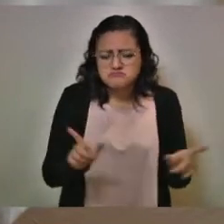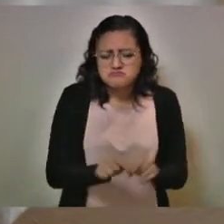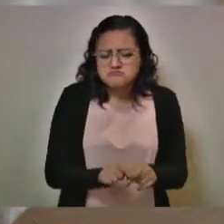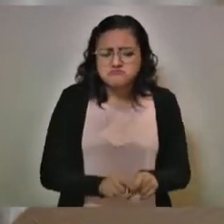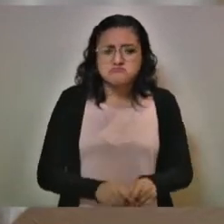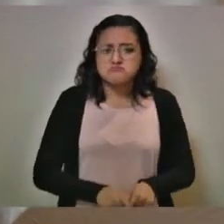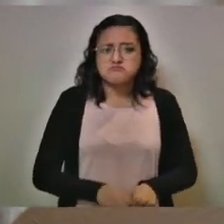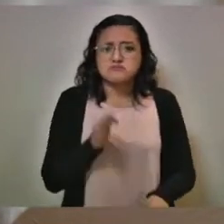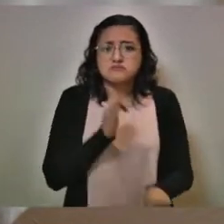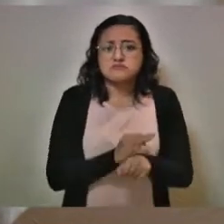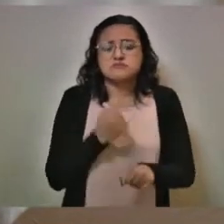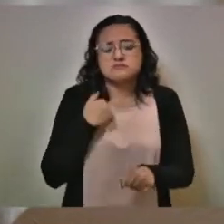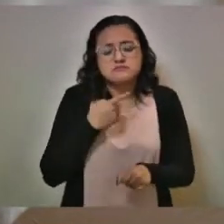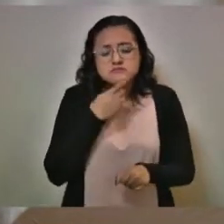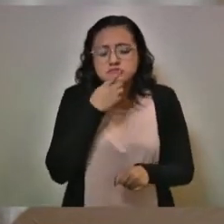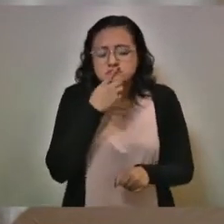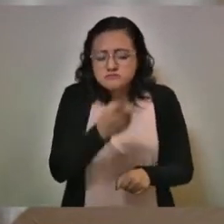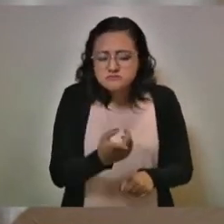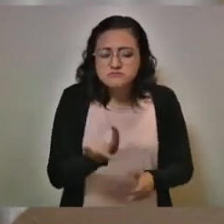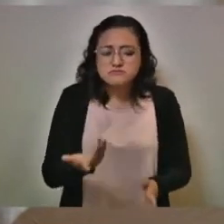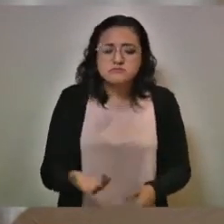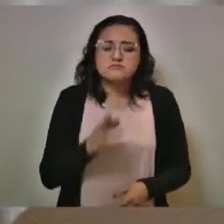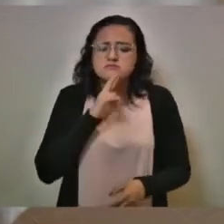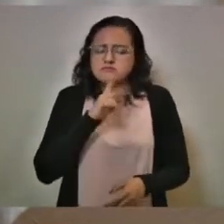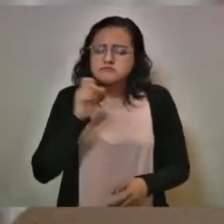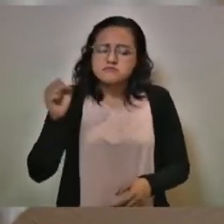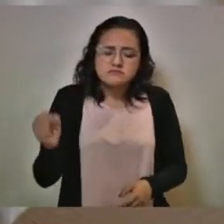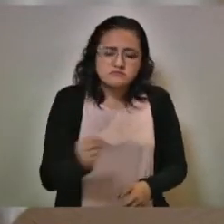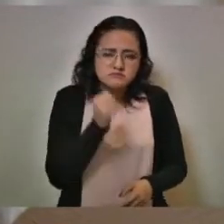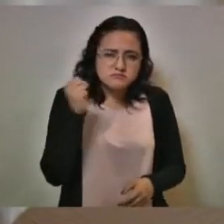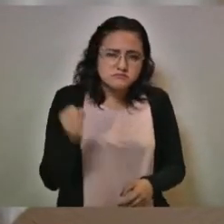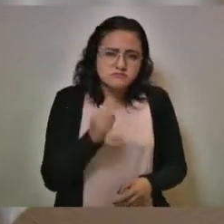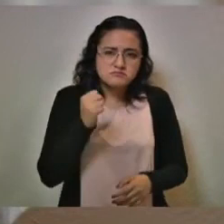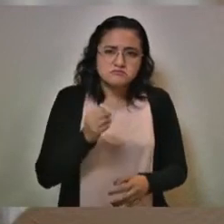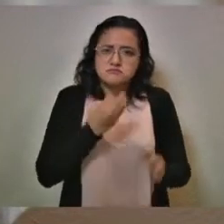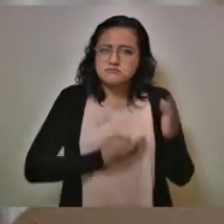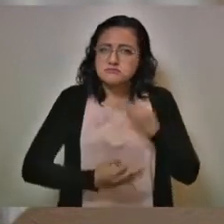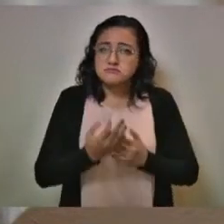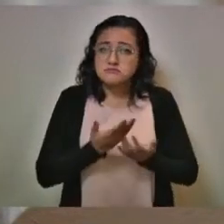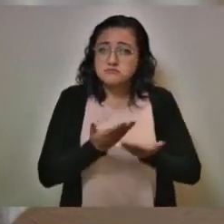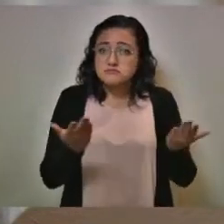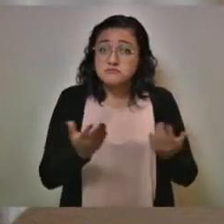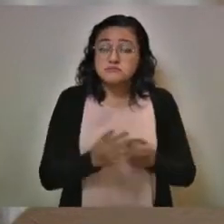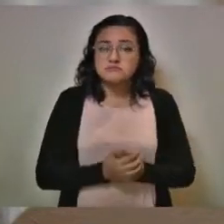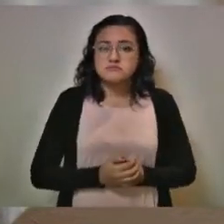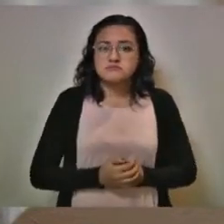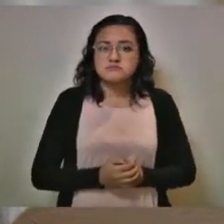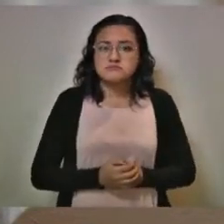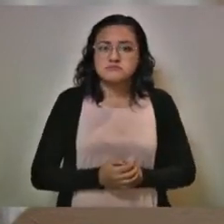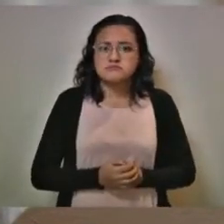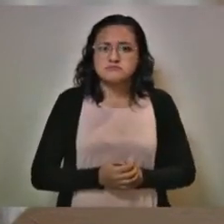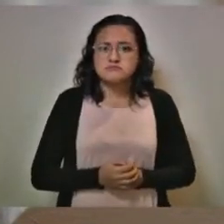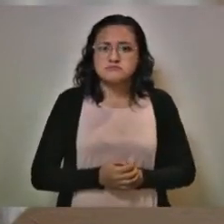así es que les deseo la mejor de las suertes en las vías, que ellos